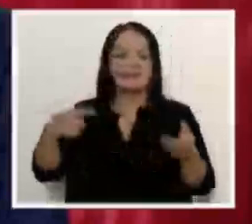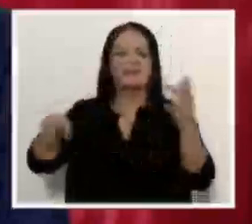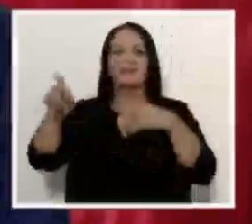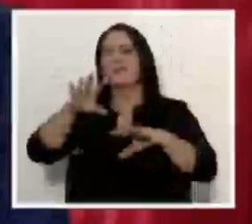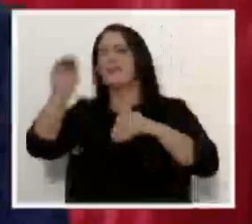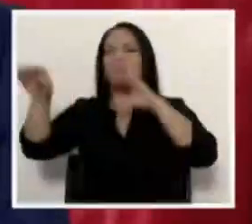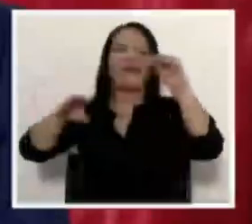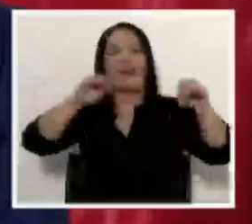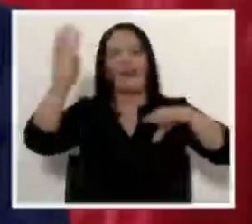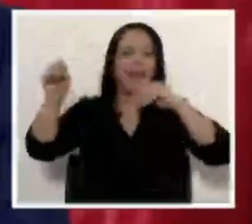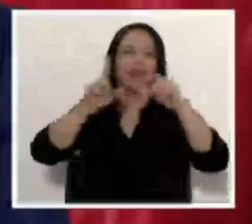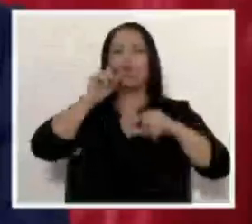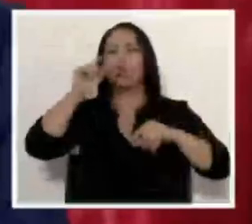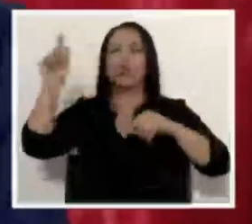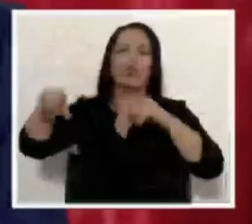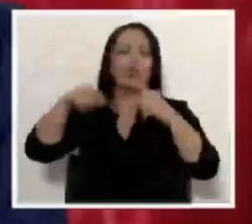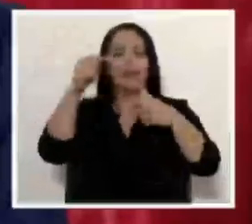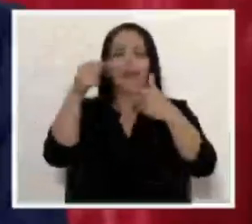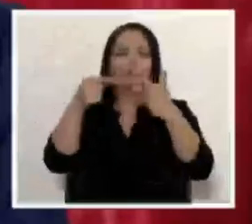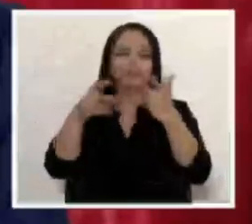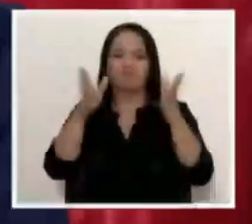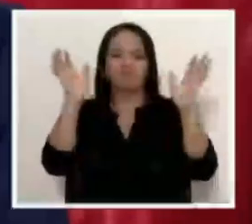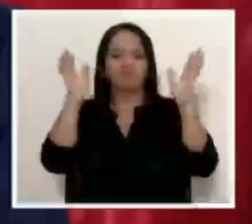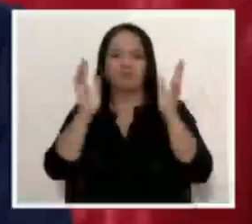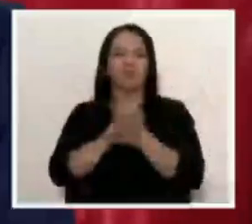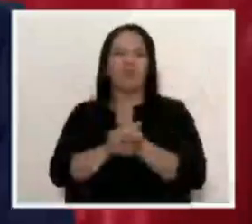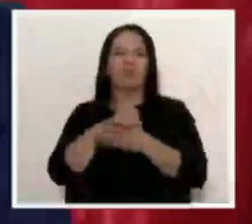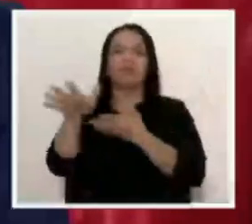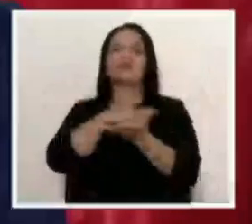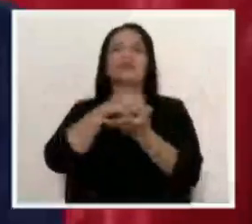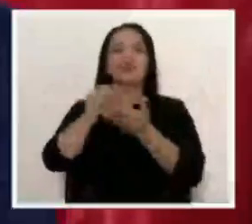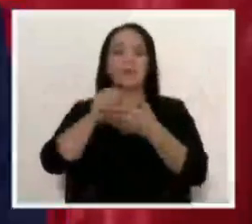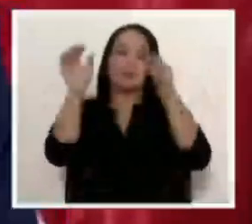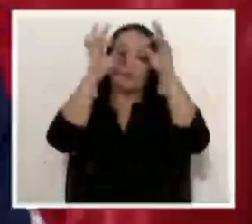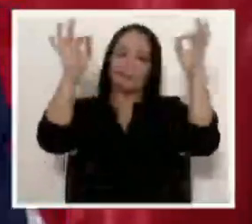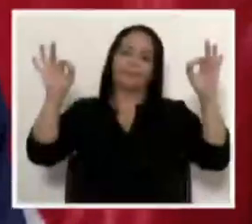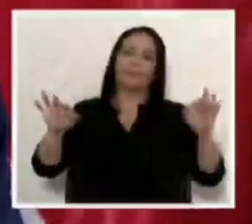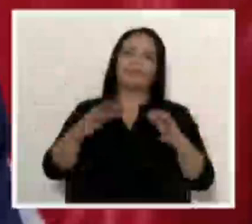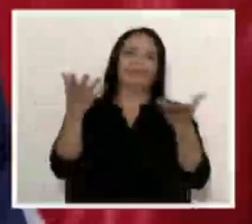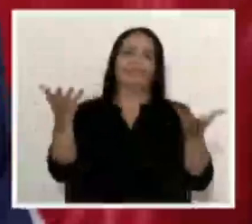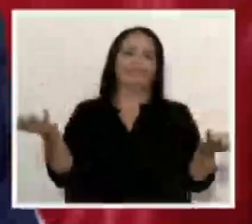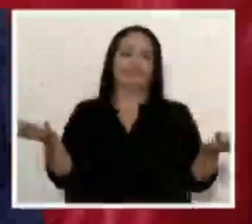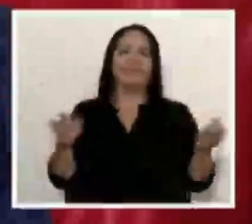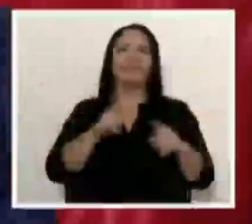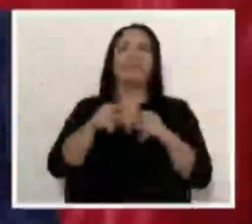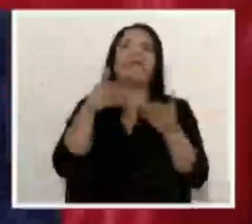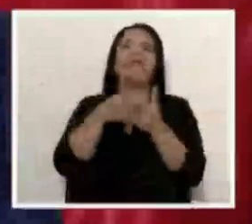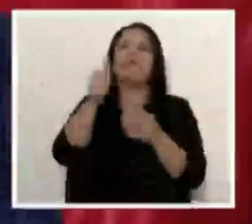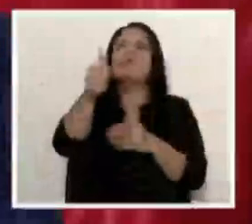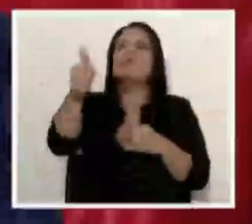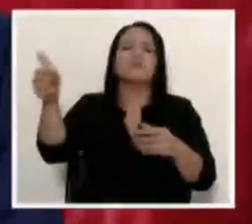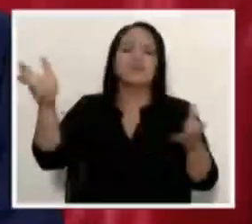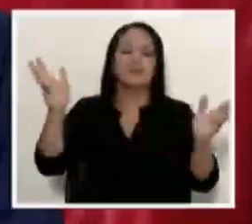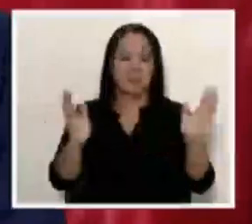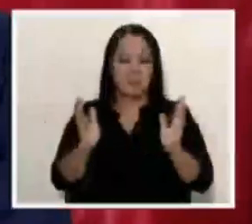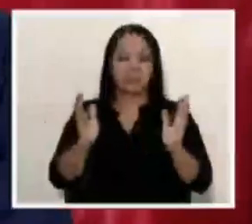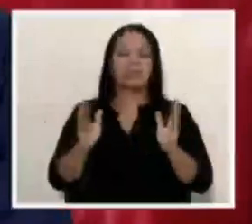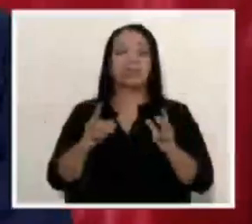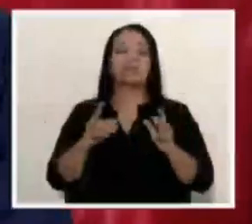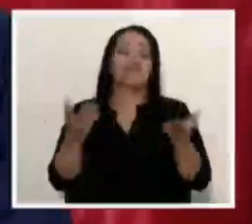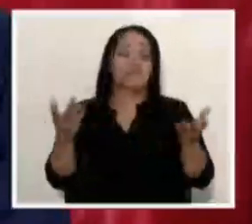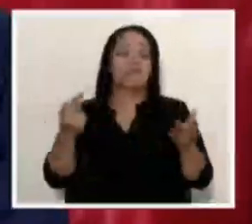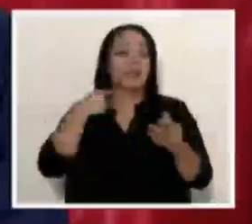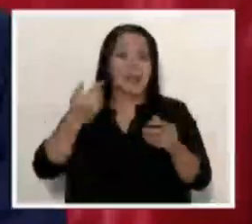Twitter, despotrican en toda parte, destruyendo la credibilidad de ellos mismos. Y la inflación,